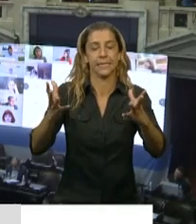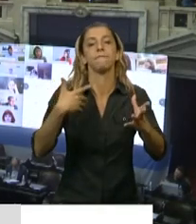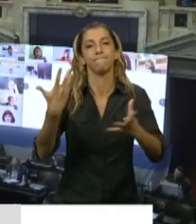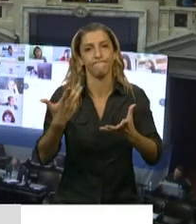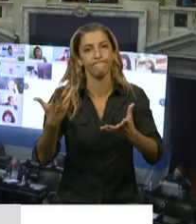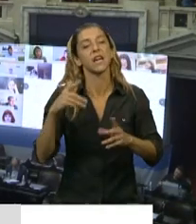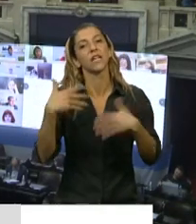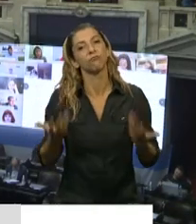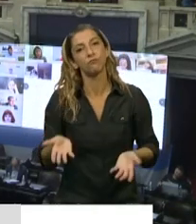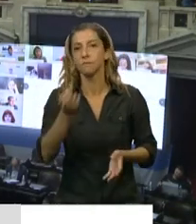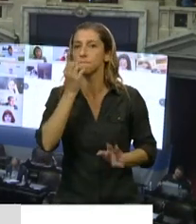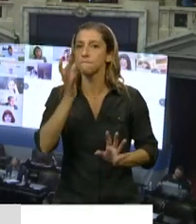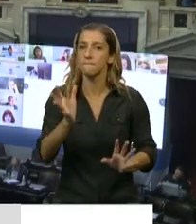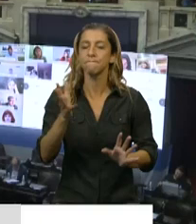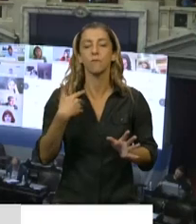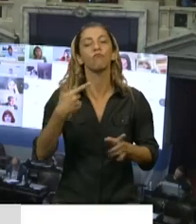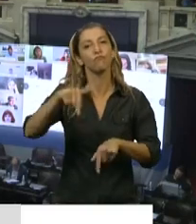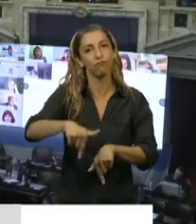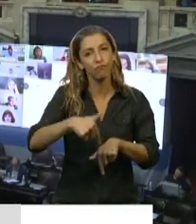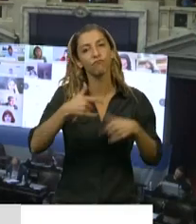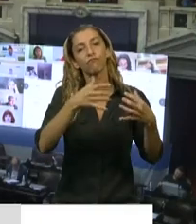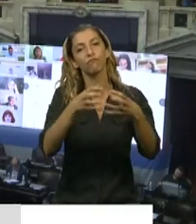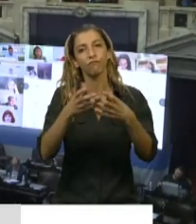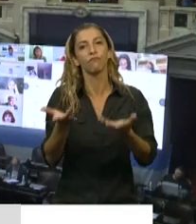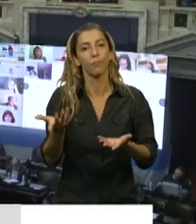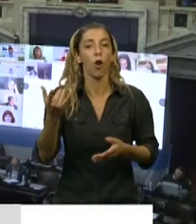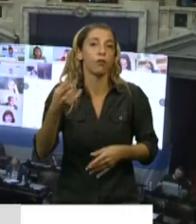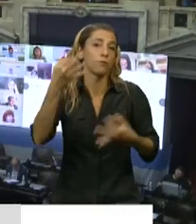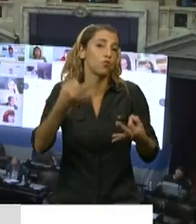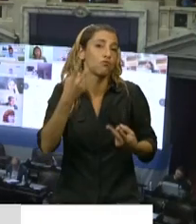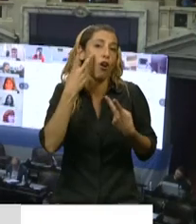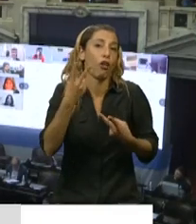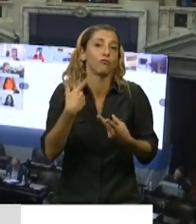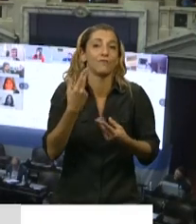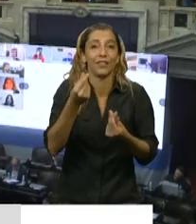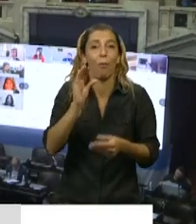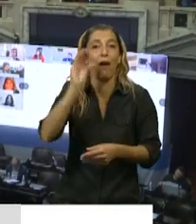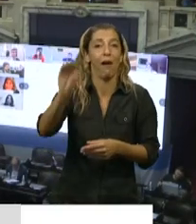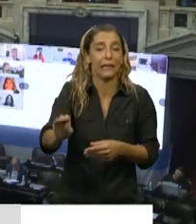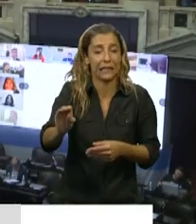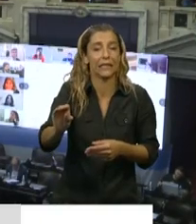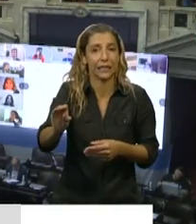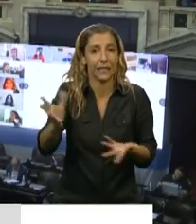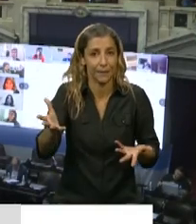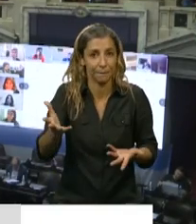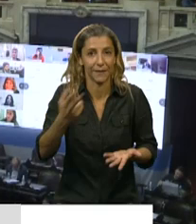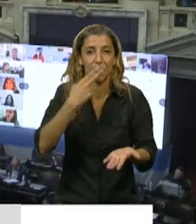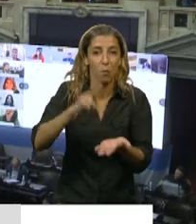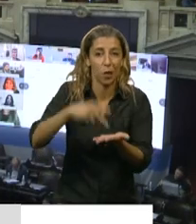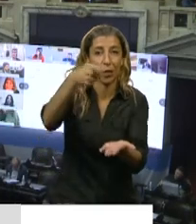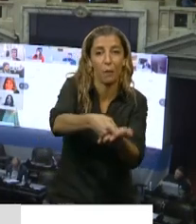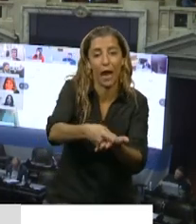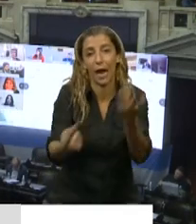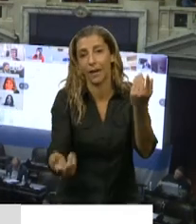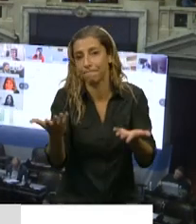aparejado el ingreso extraordinario por esta extensión de actividad de todos estos sectores. Entonces, la